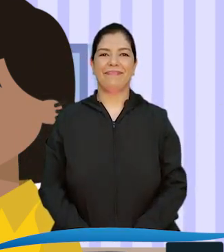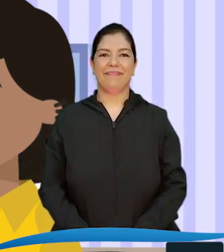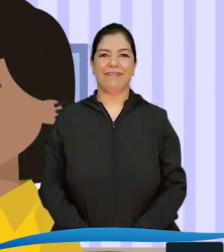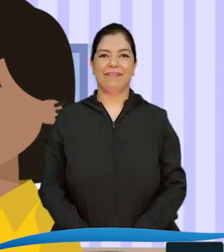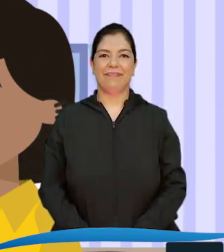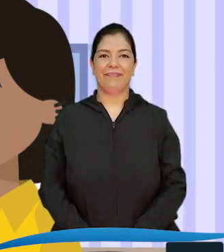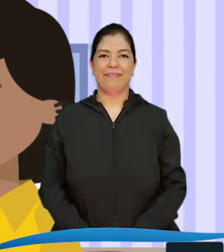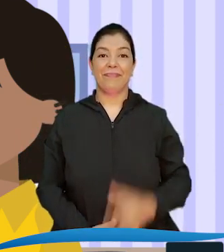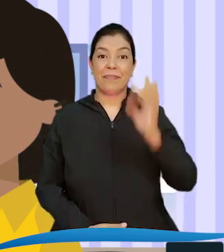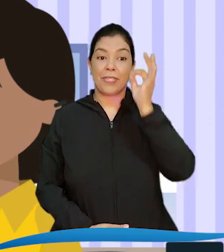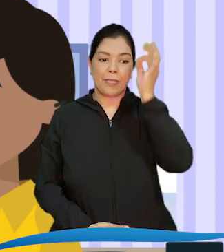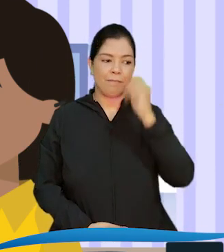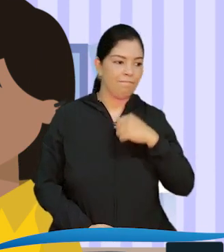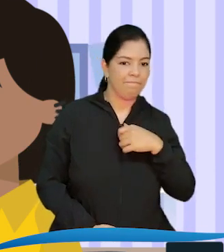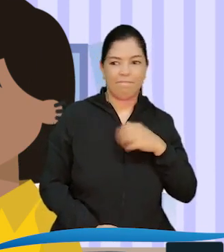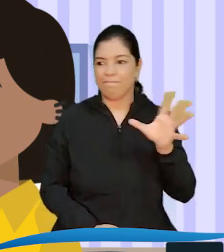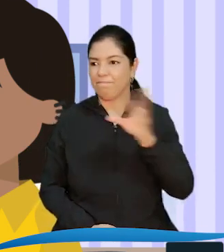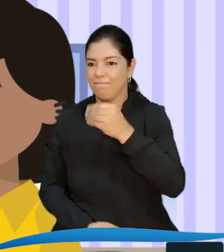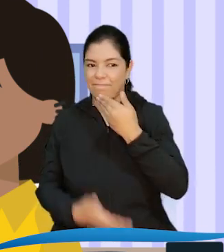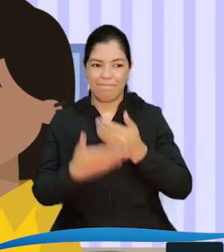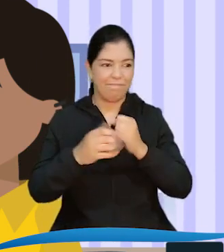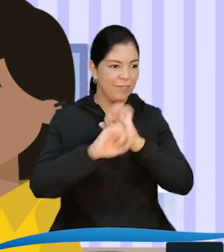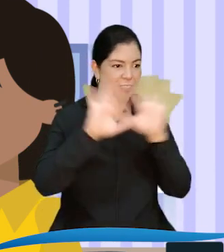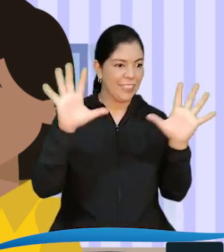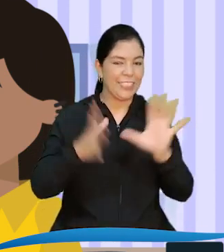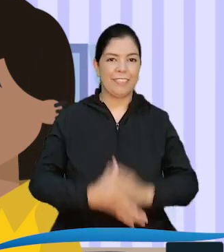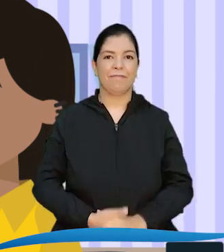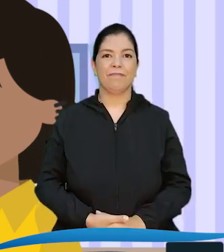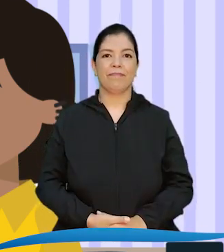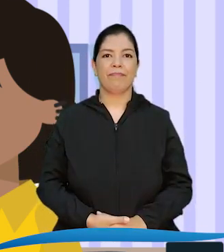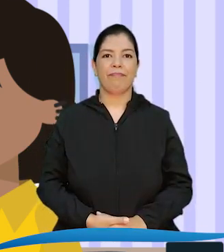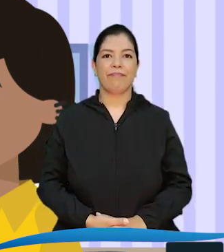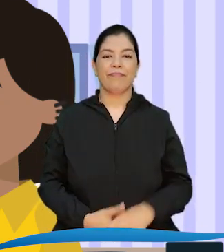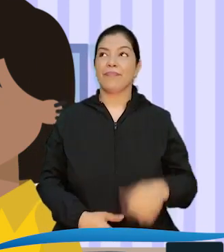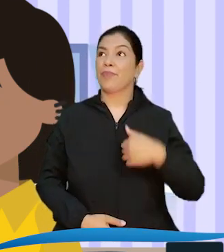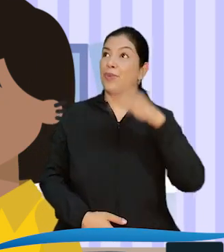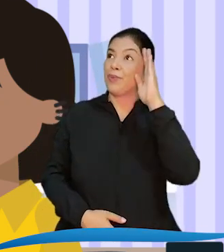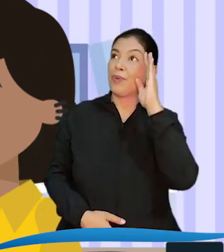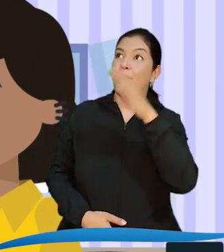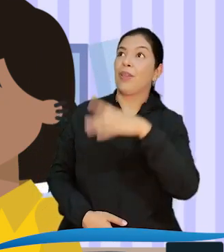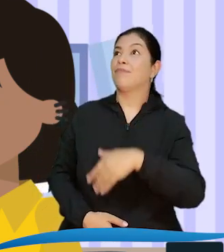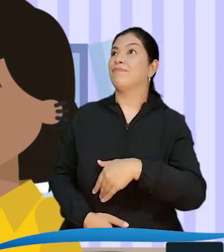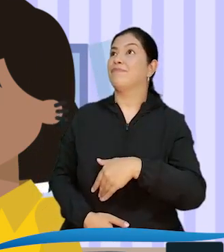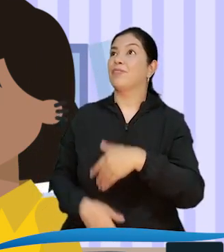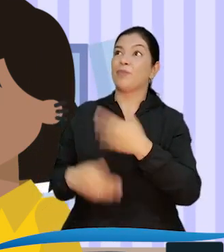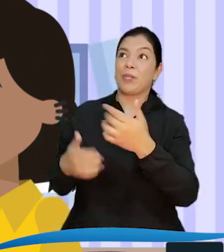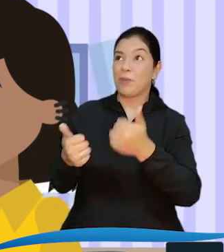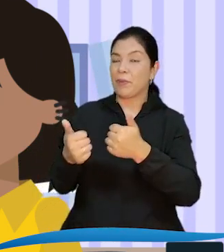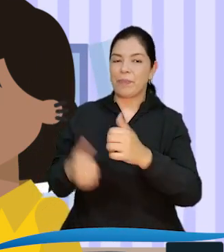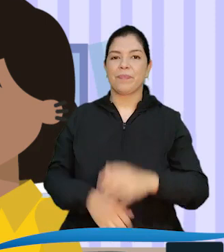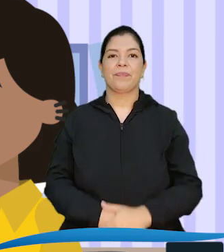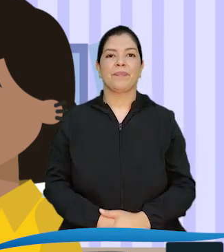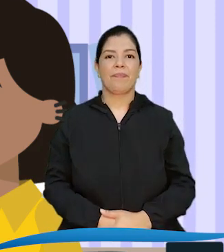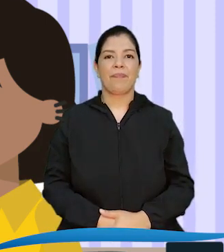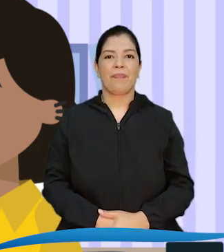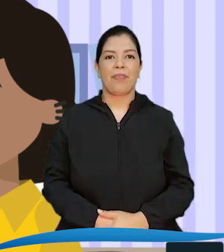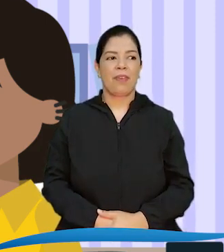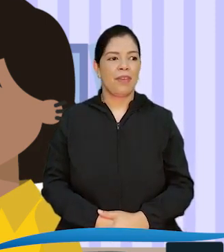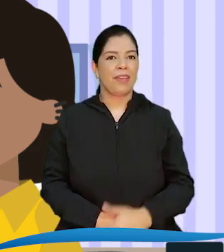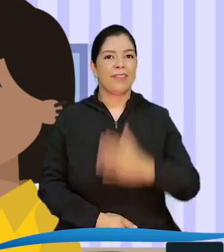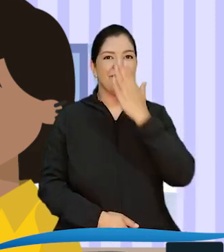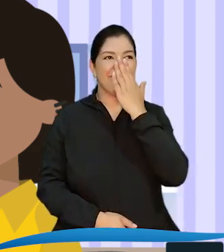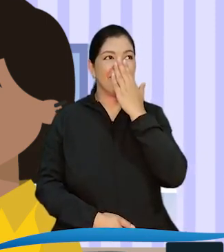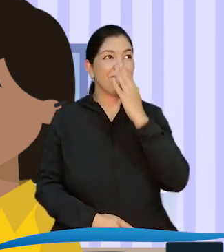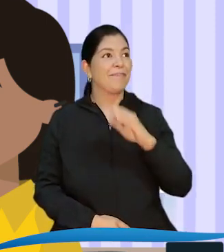Buenos días a todos Hola querida, te estábamos extrañando Peregrina,